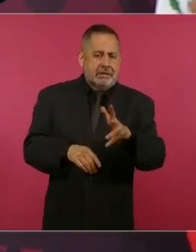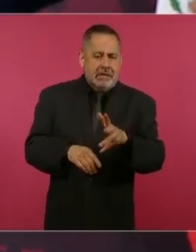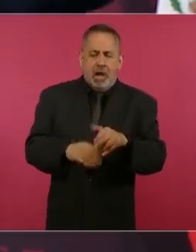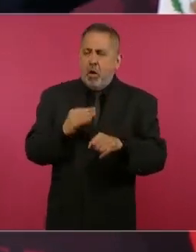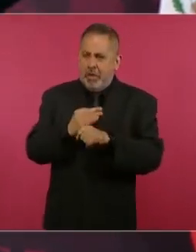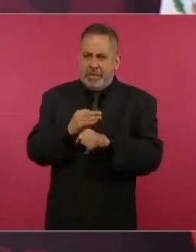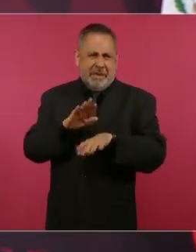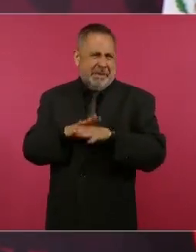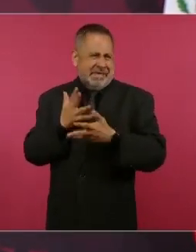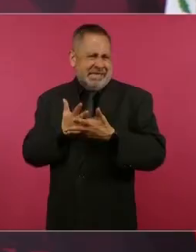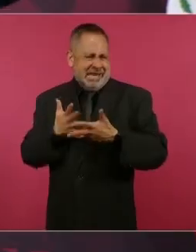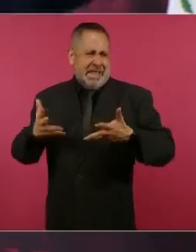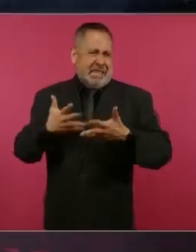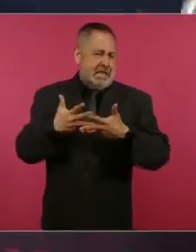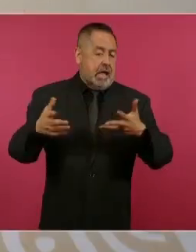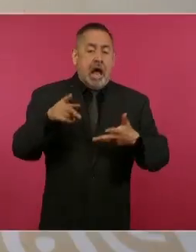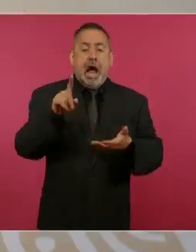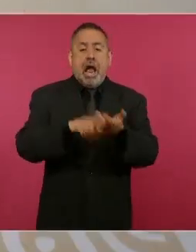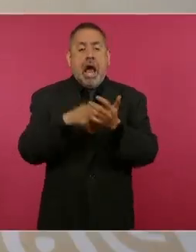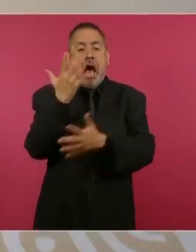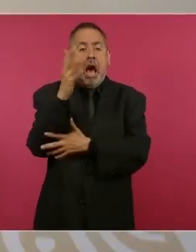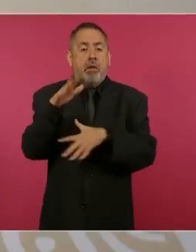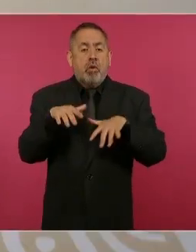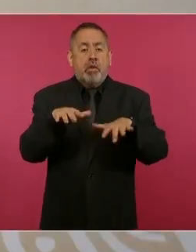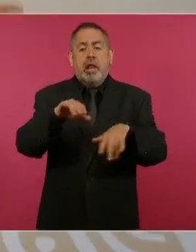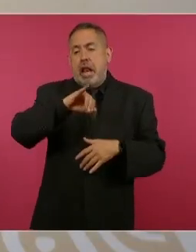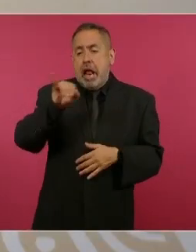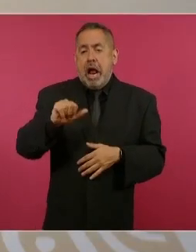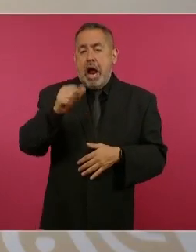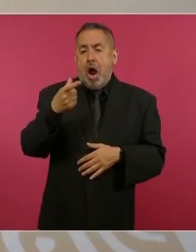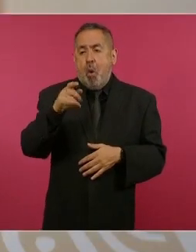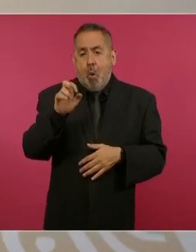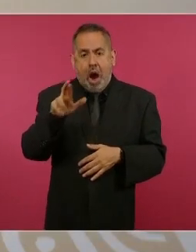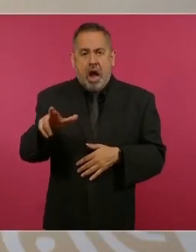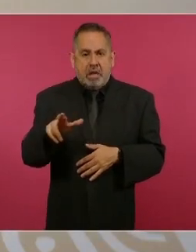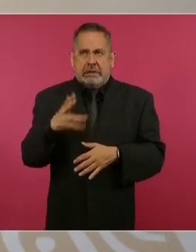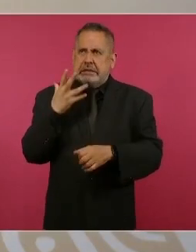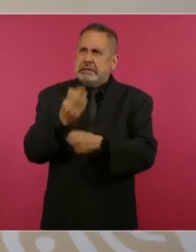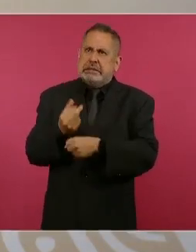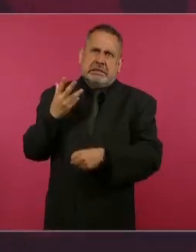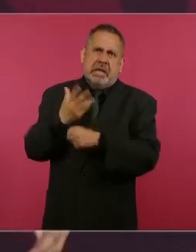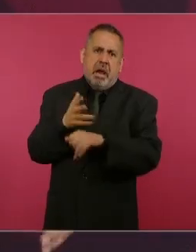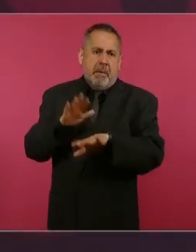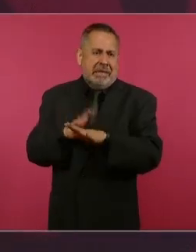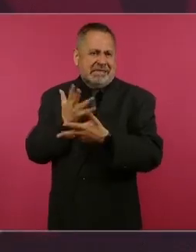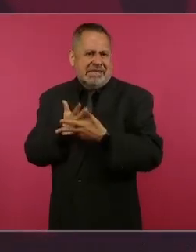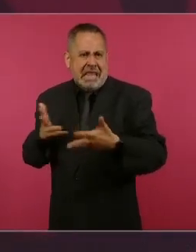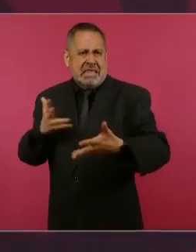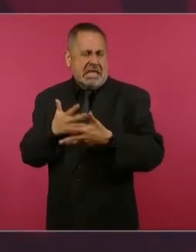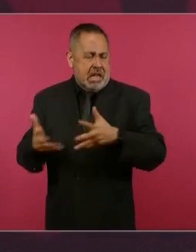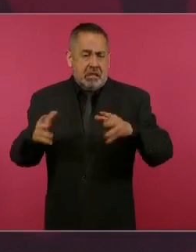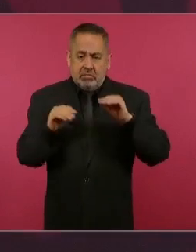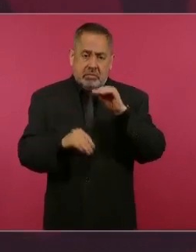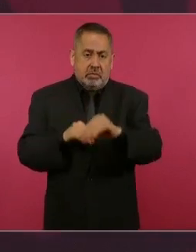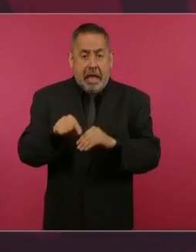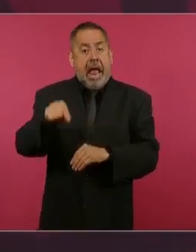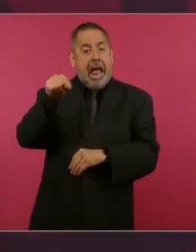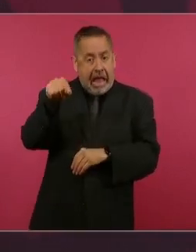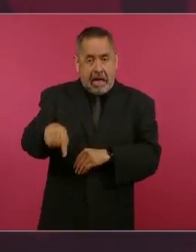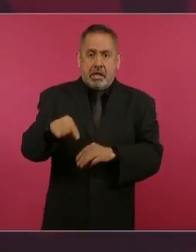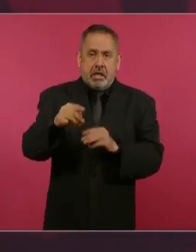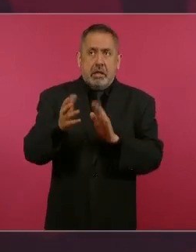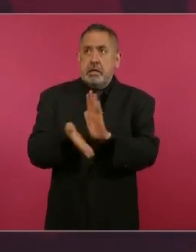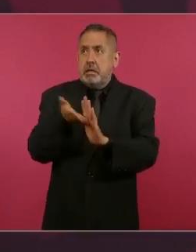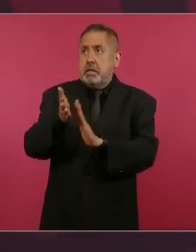ampliando, ahí está el Parque del Jaguar, son obras que se están haciendo, ahí se está haciendo un museo